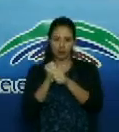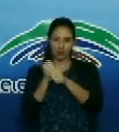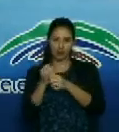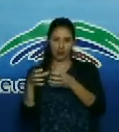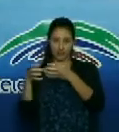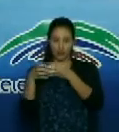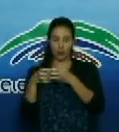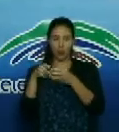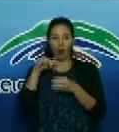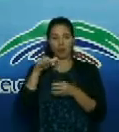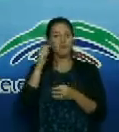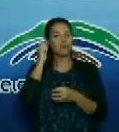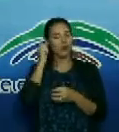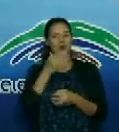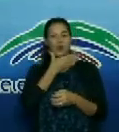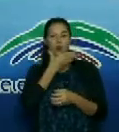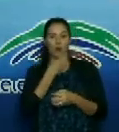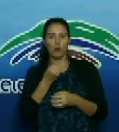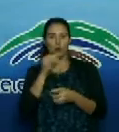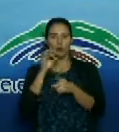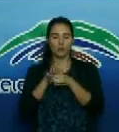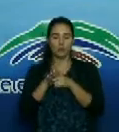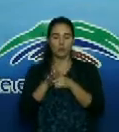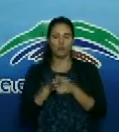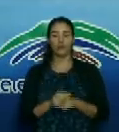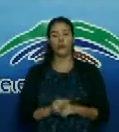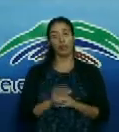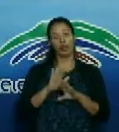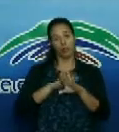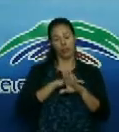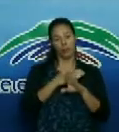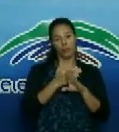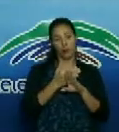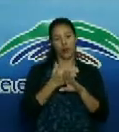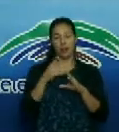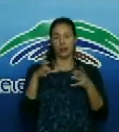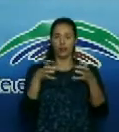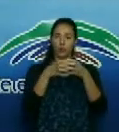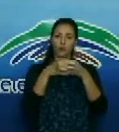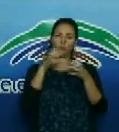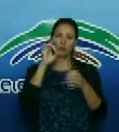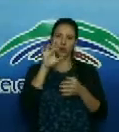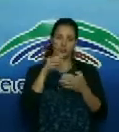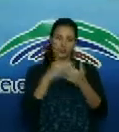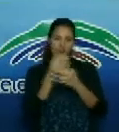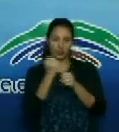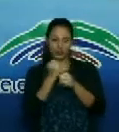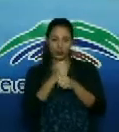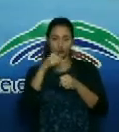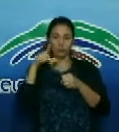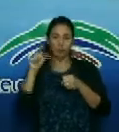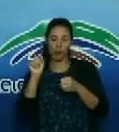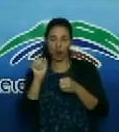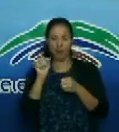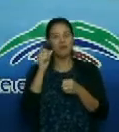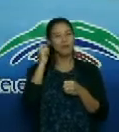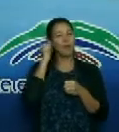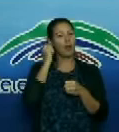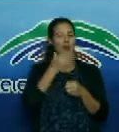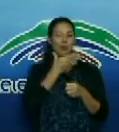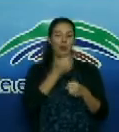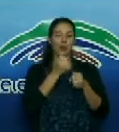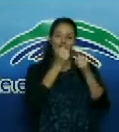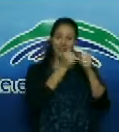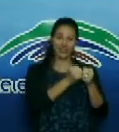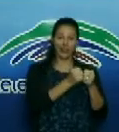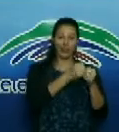qué tristeza ya a la hora de irnos que ella tuvo que quedar aún ingresada en la sala de cuidados intensivos. Tristeza de ambas